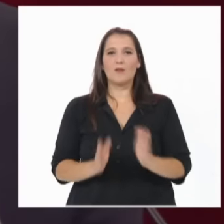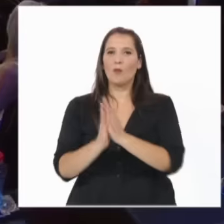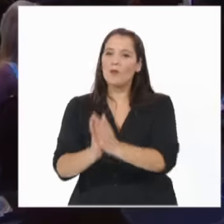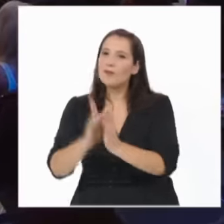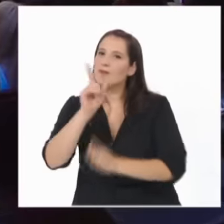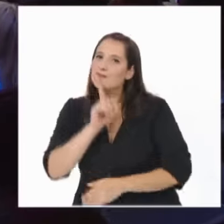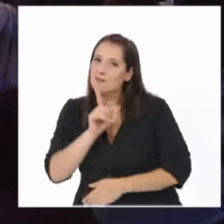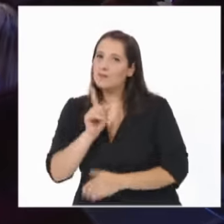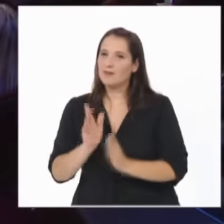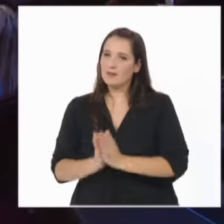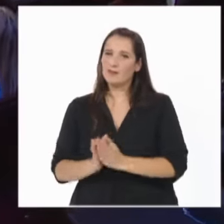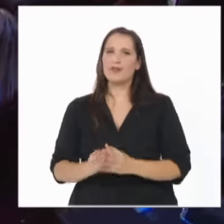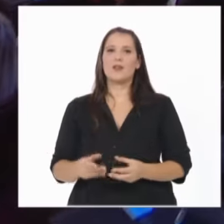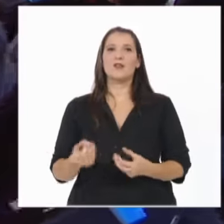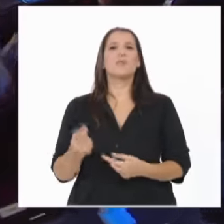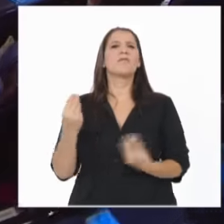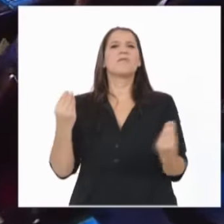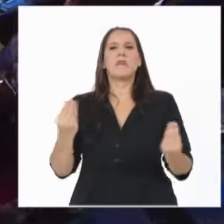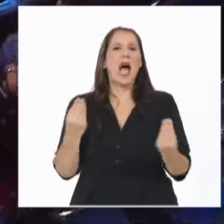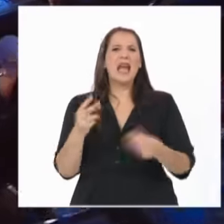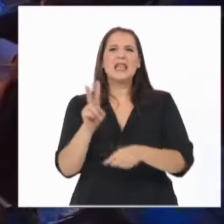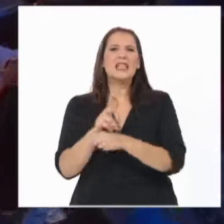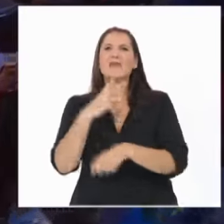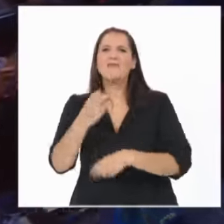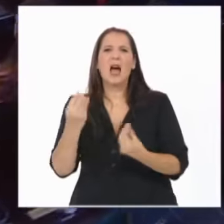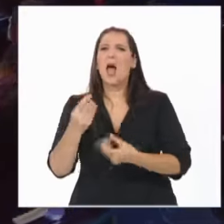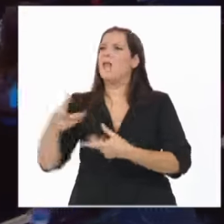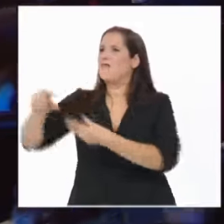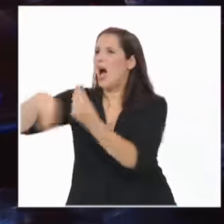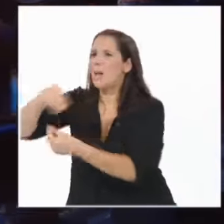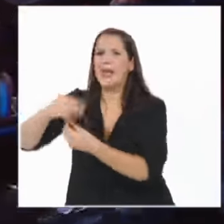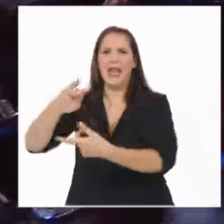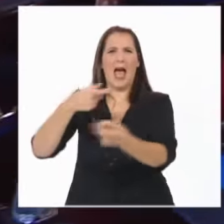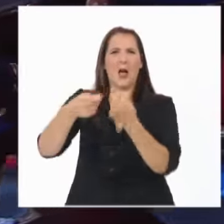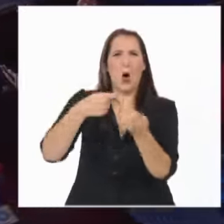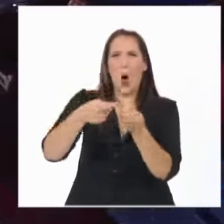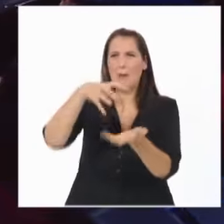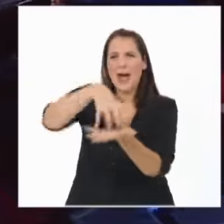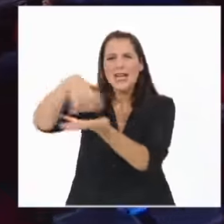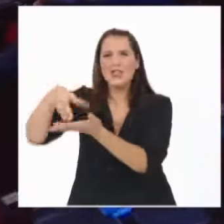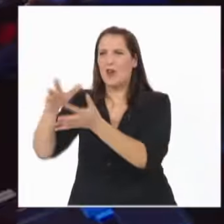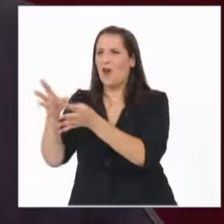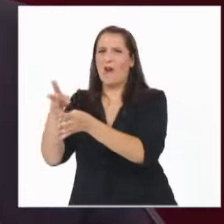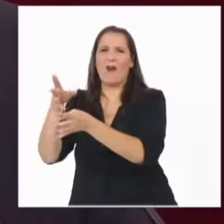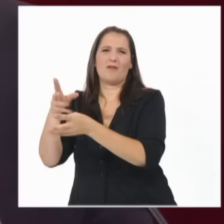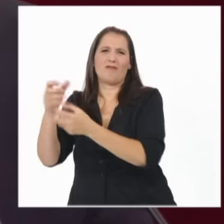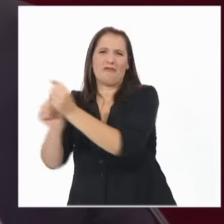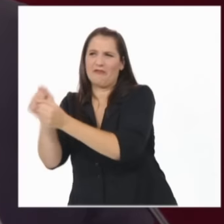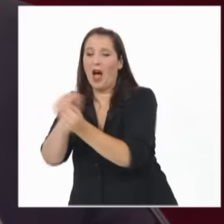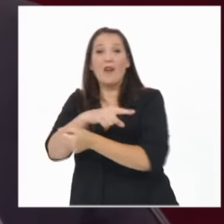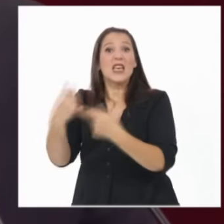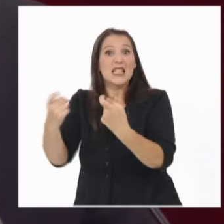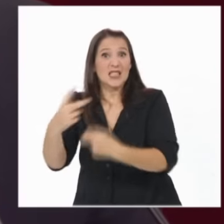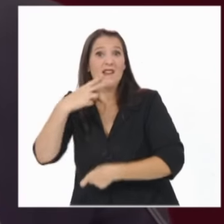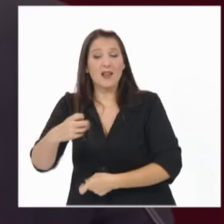Para que las familias, los comercios y las fábricas tengan energía cuando la necesitan.